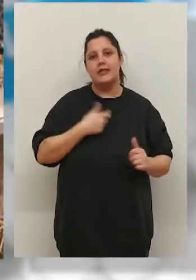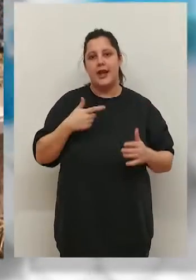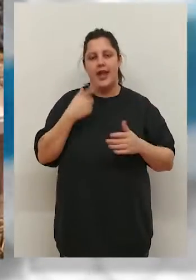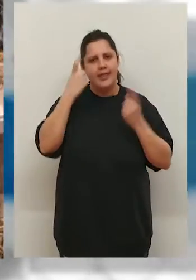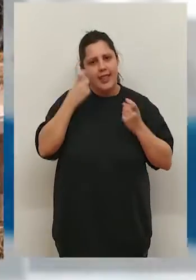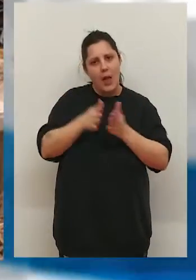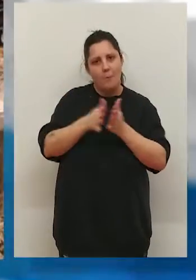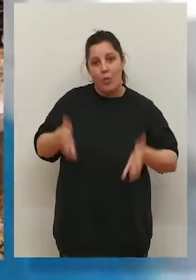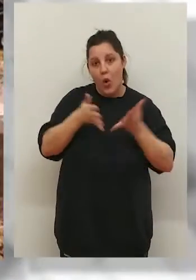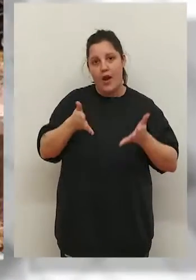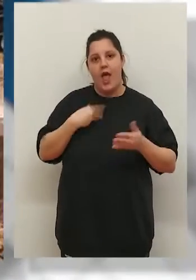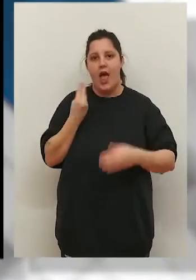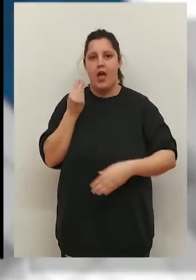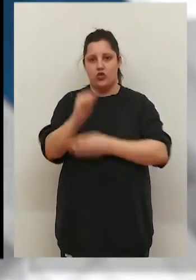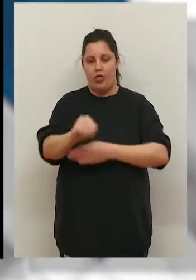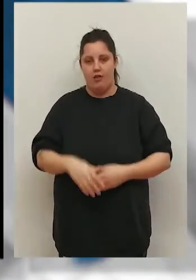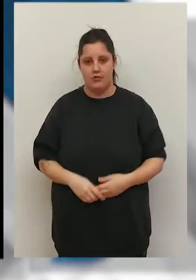promoverá ayudas para este sector.